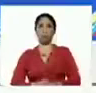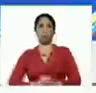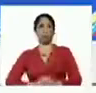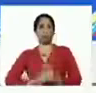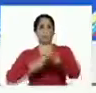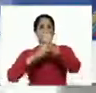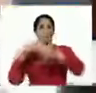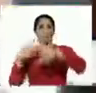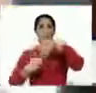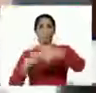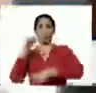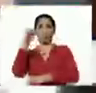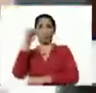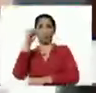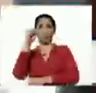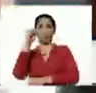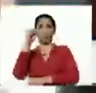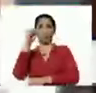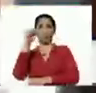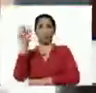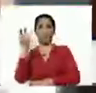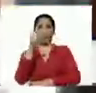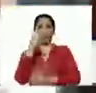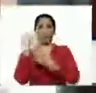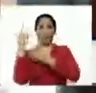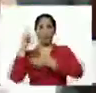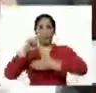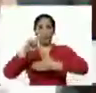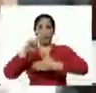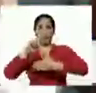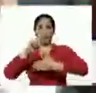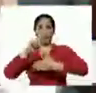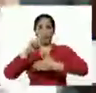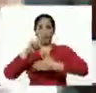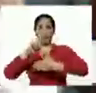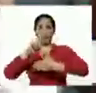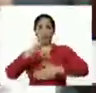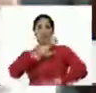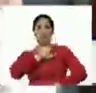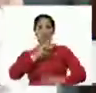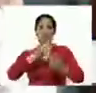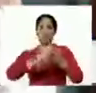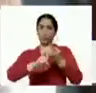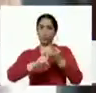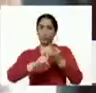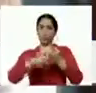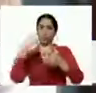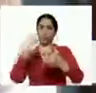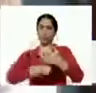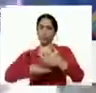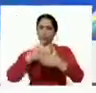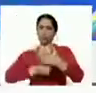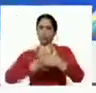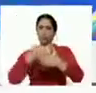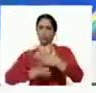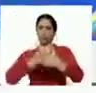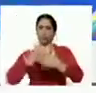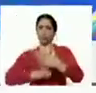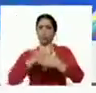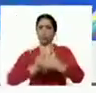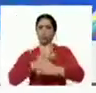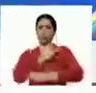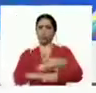revolucionaria de Venezuela y de América Latina, Asilita Flores. Combatiente, combatiente,